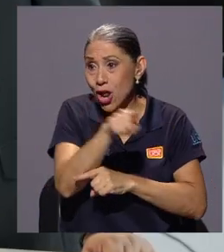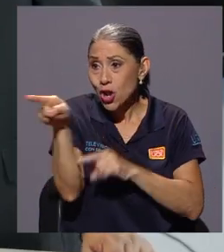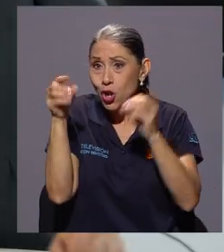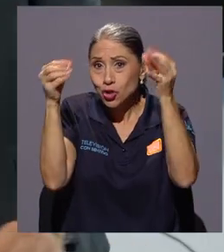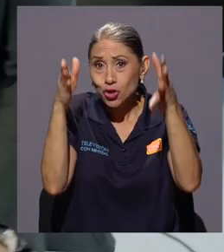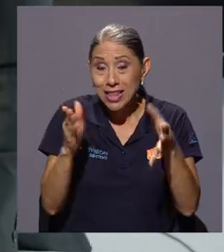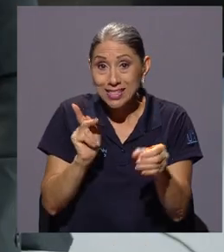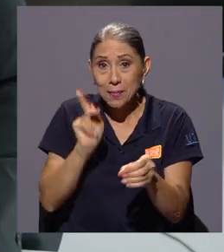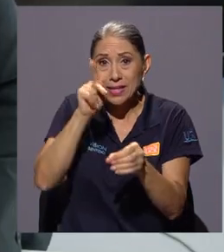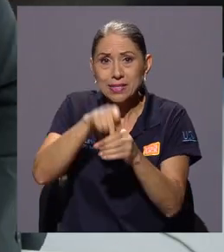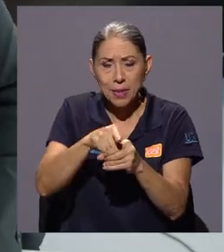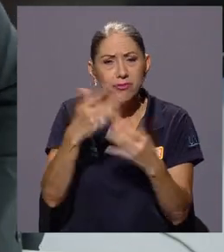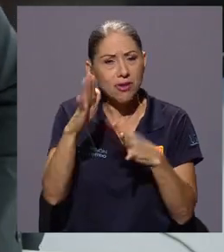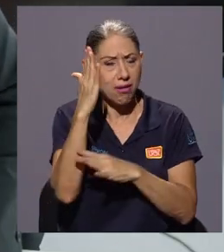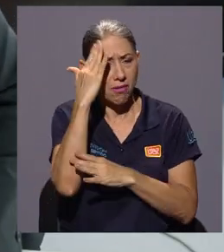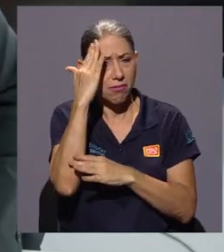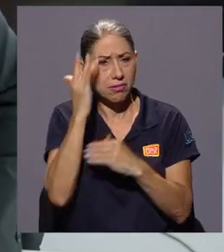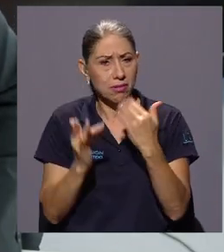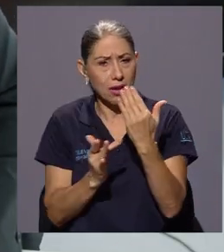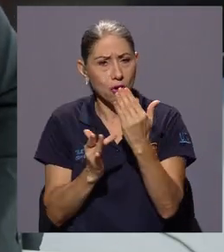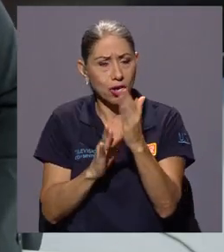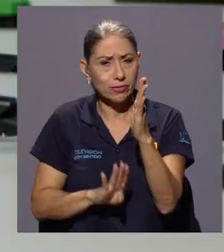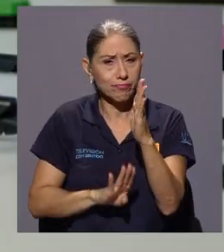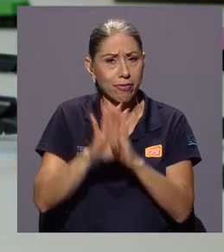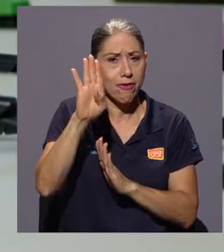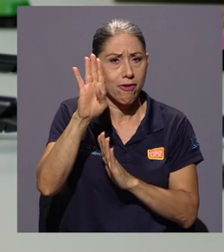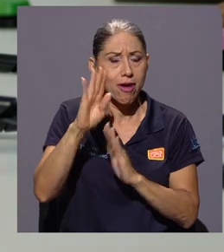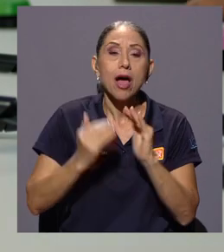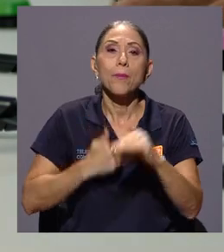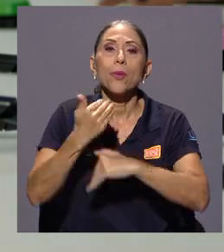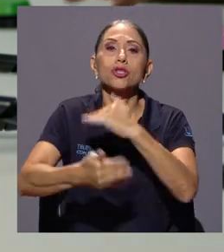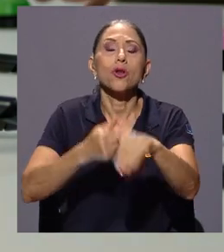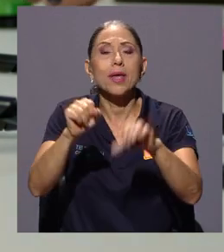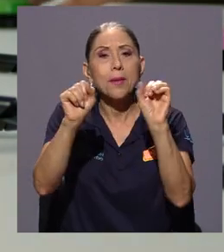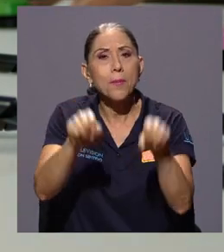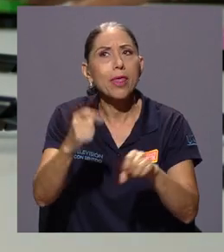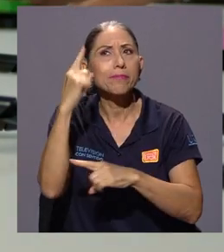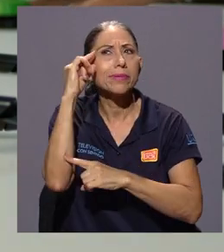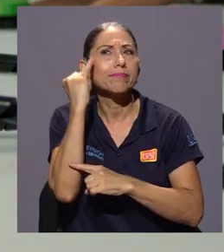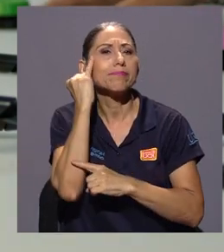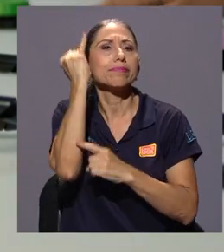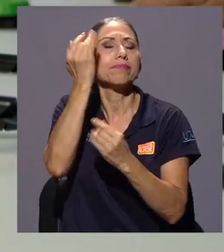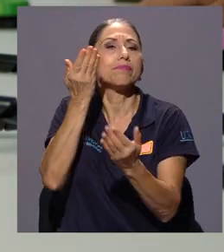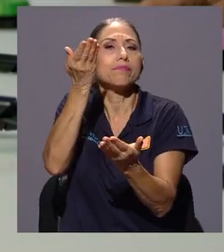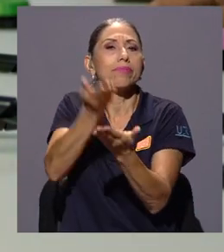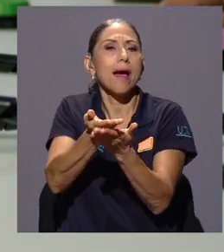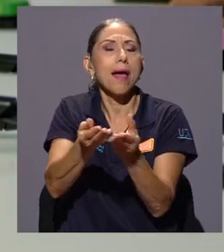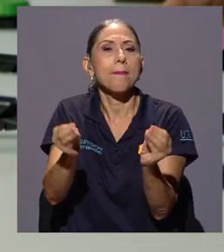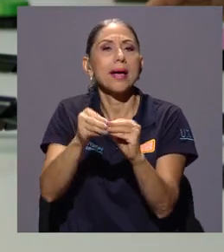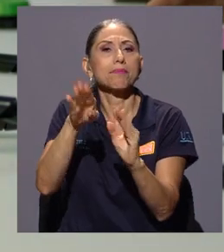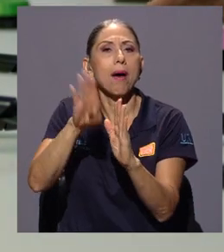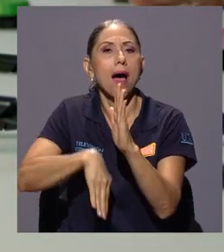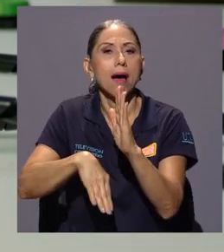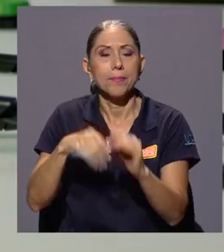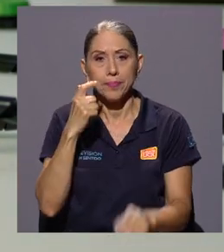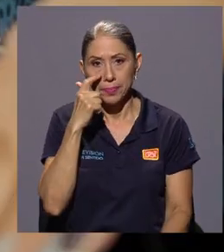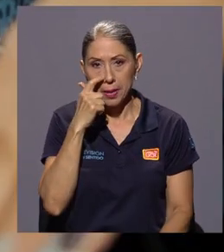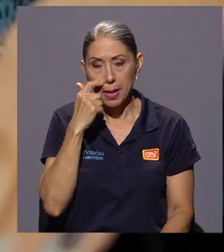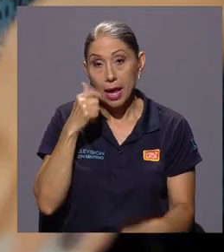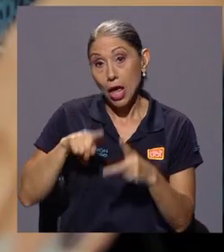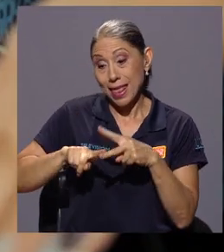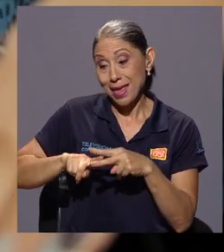docentes participantes se familiarizaron con tecnologías avanzadas que posteriormente les permitirían crear propuestas innovadoras y de bajo costo.